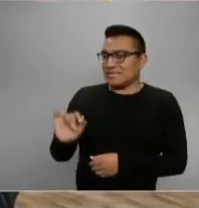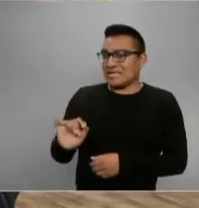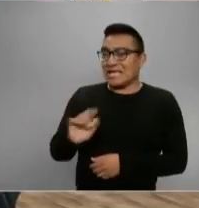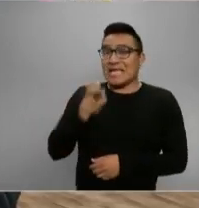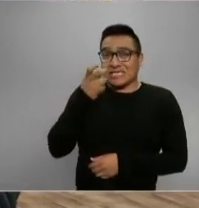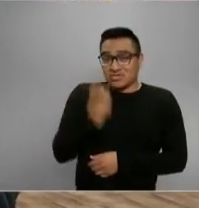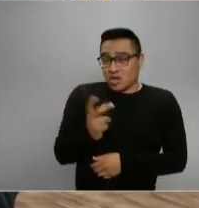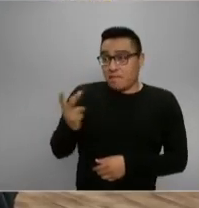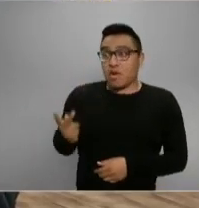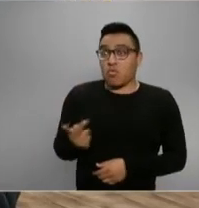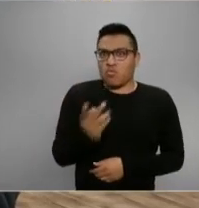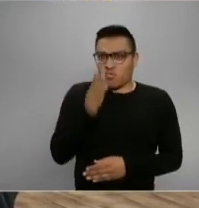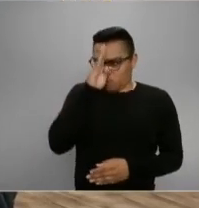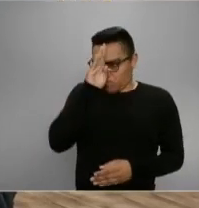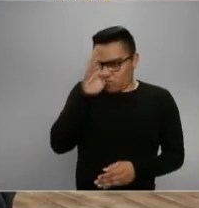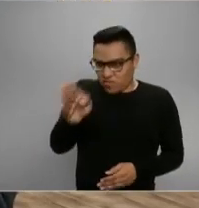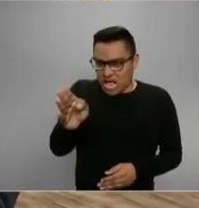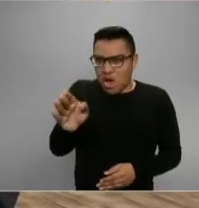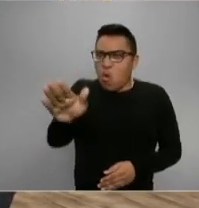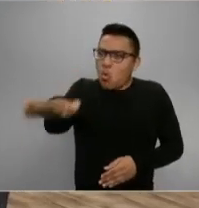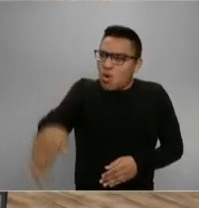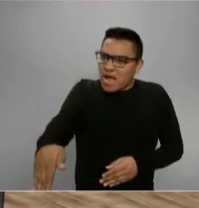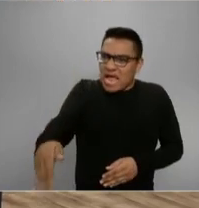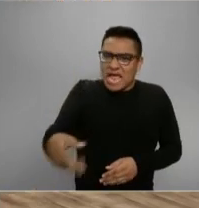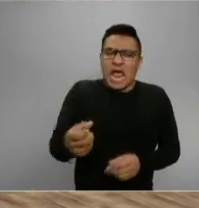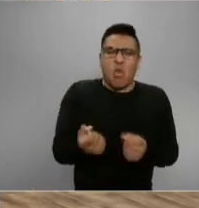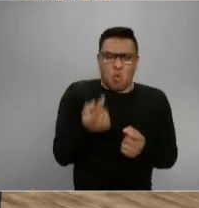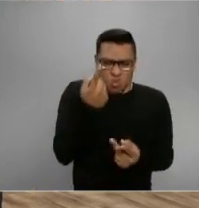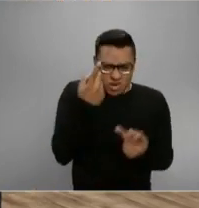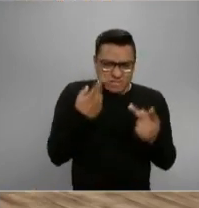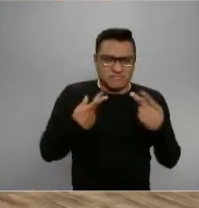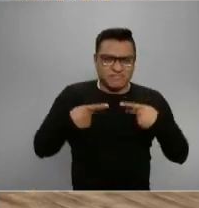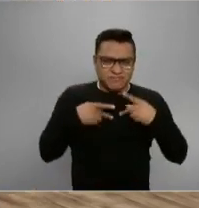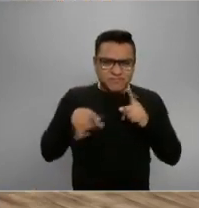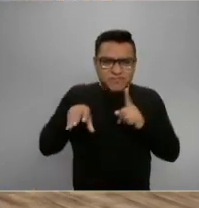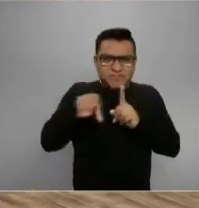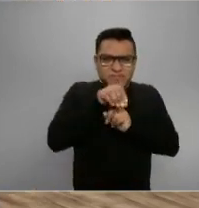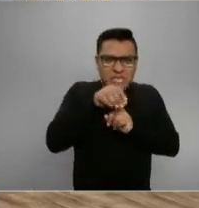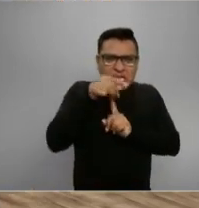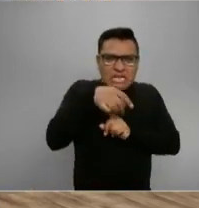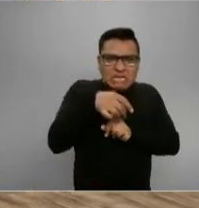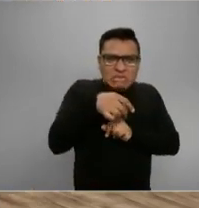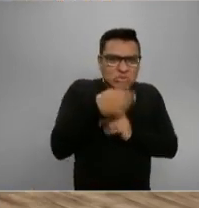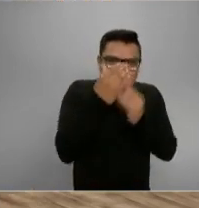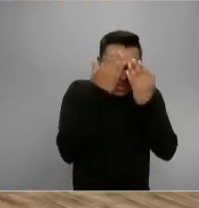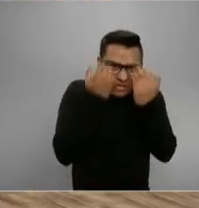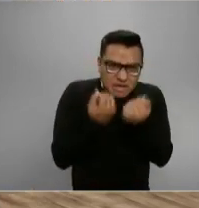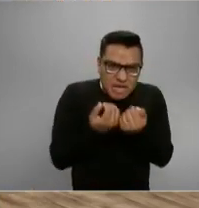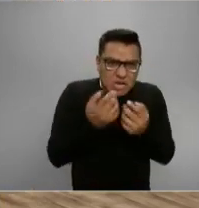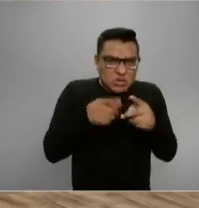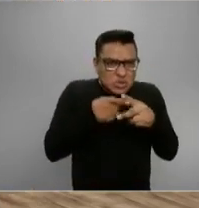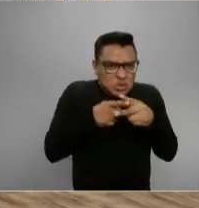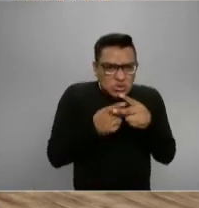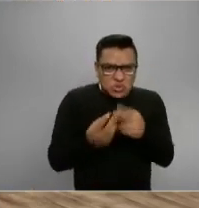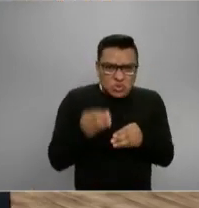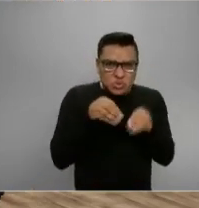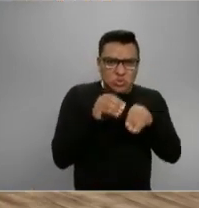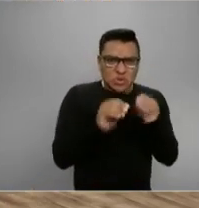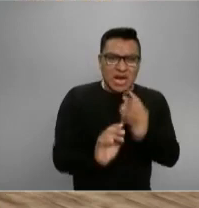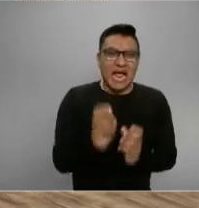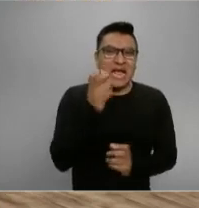eso. Ajá. Le dice, hay una cifra negra sobre los delitos y se tratan... Se hace un intento por... De los casos.